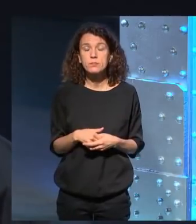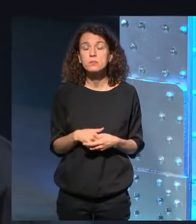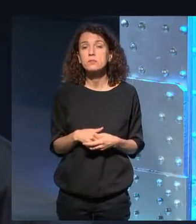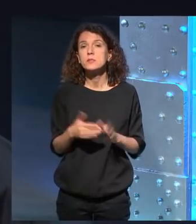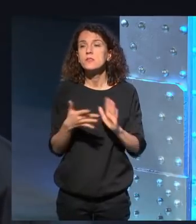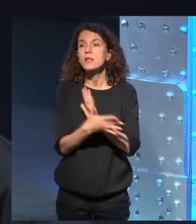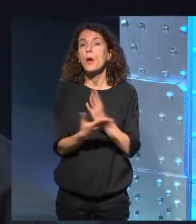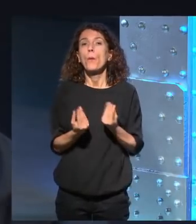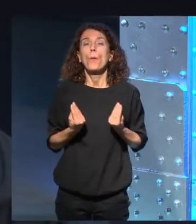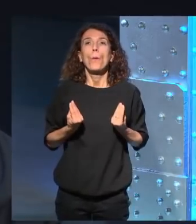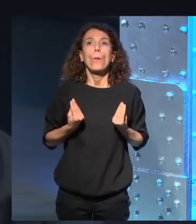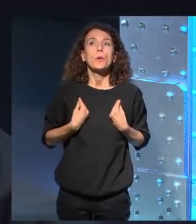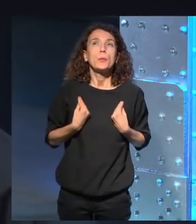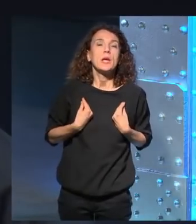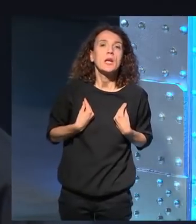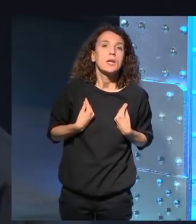refiero a vivir